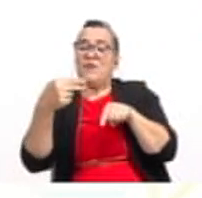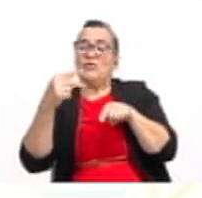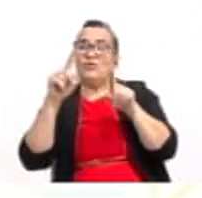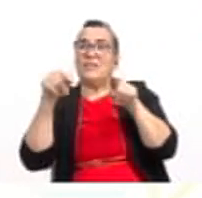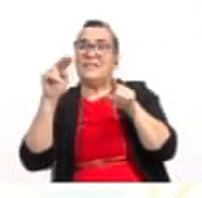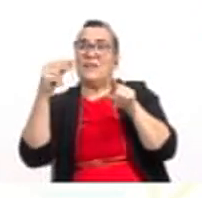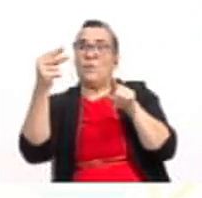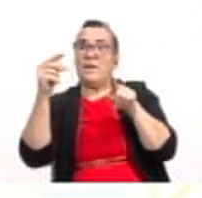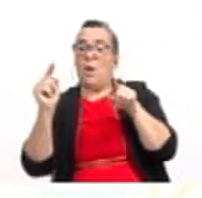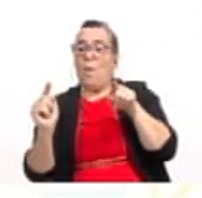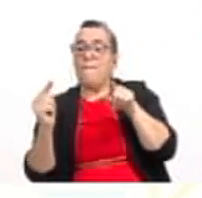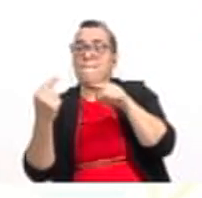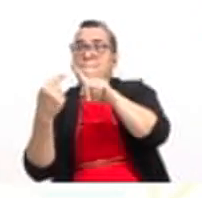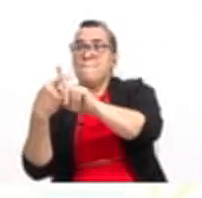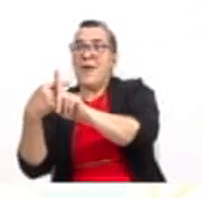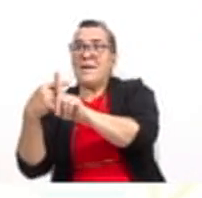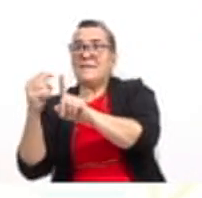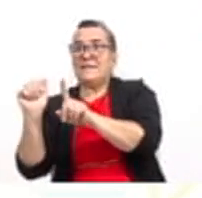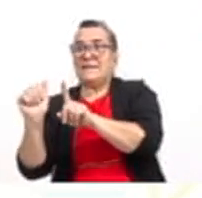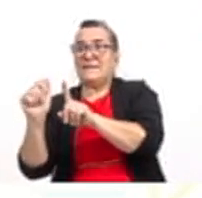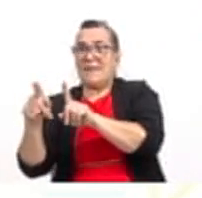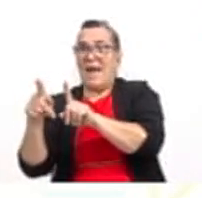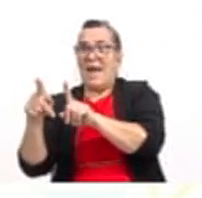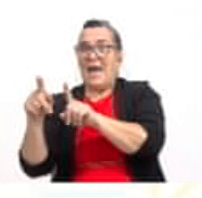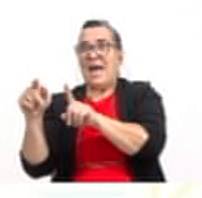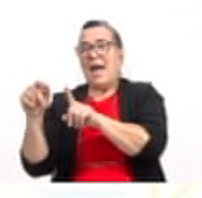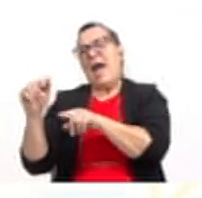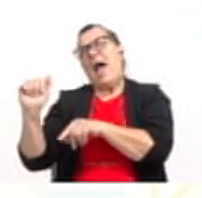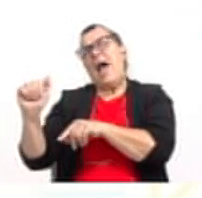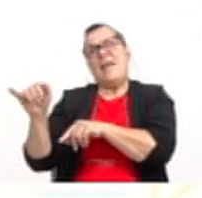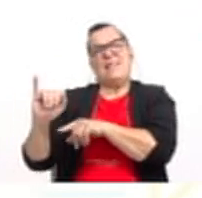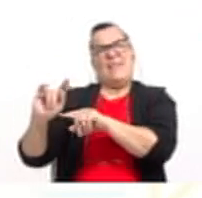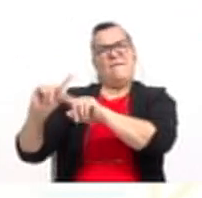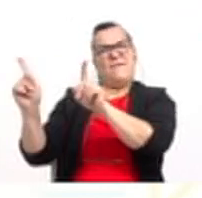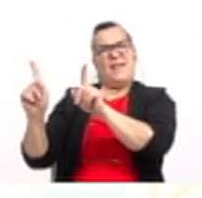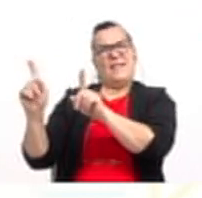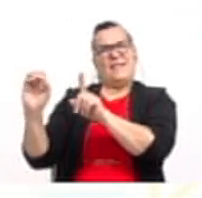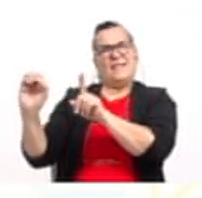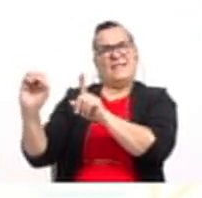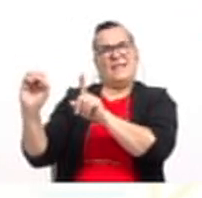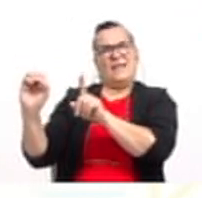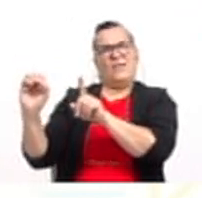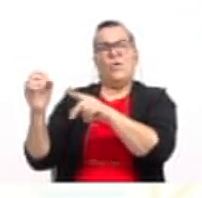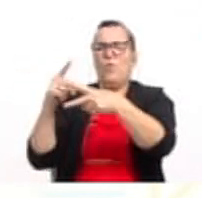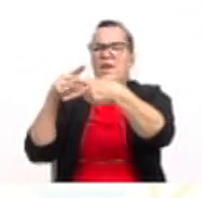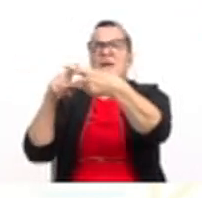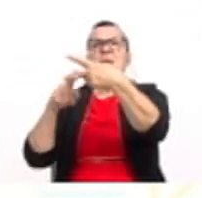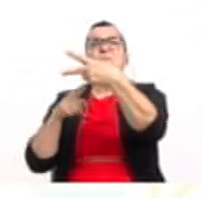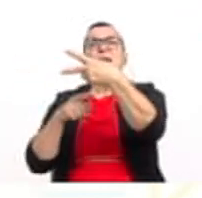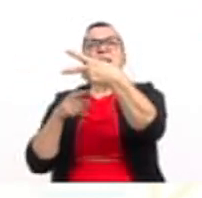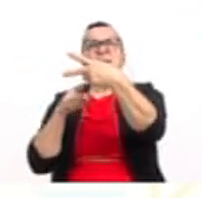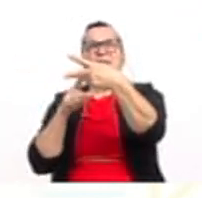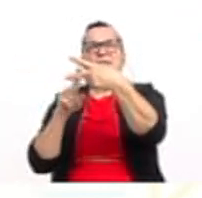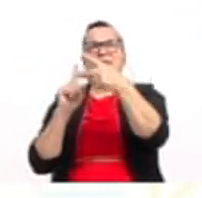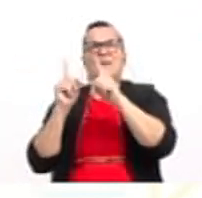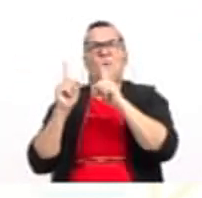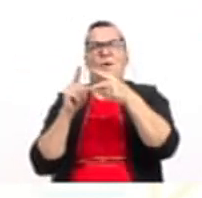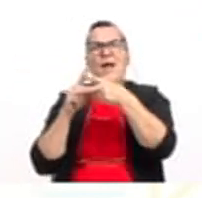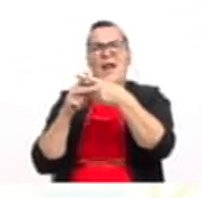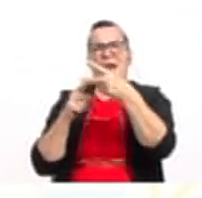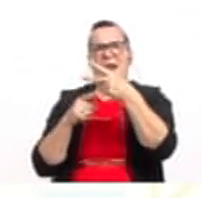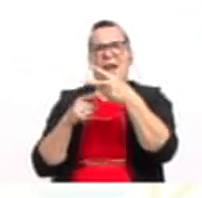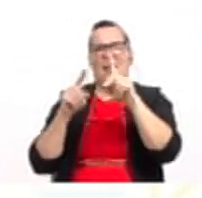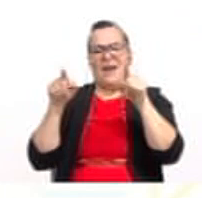más k, donde a es diferente de cero. ¿Y cuál sería el vértice de esta forma? El vértice sería